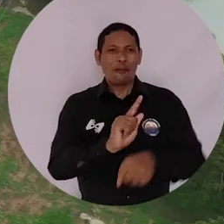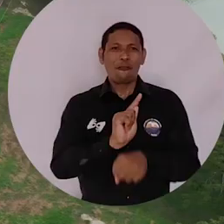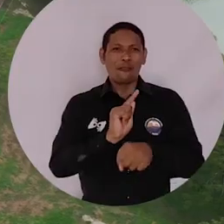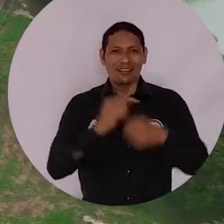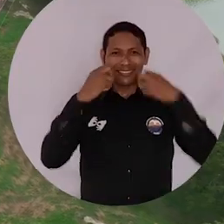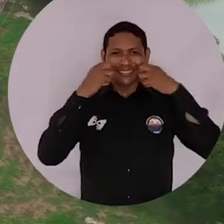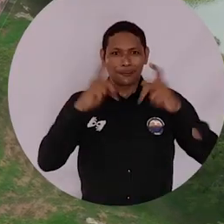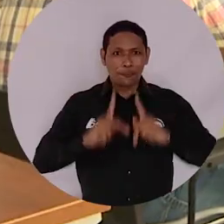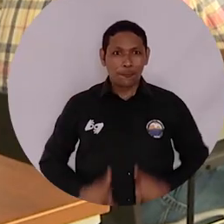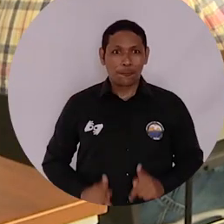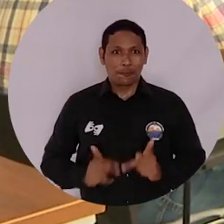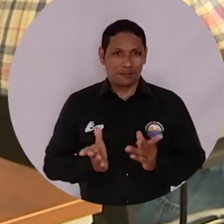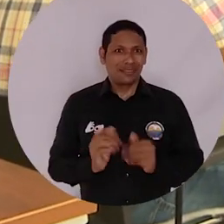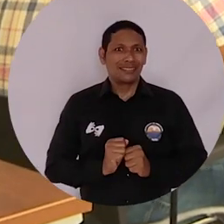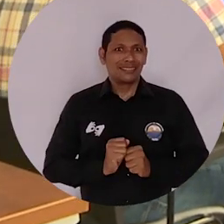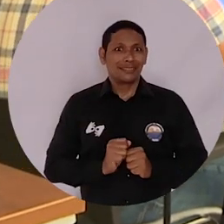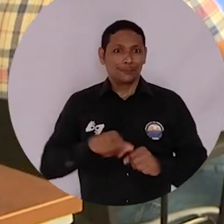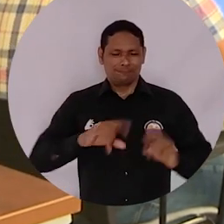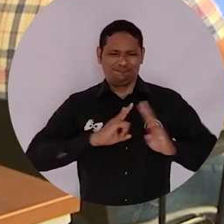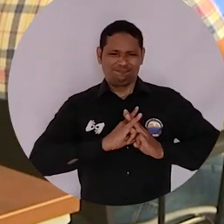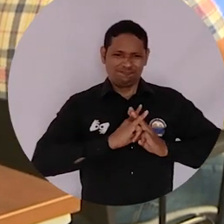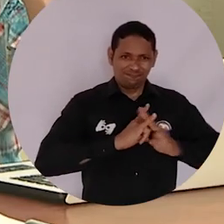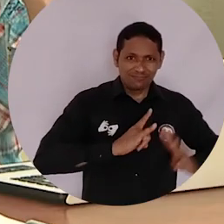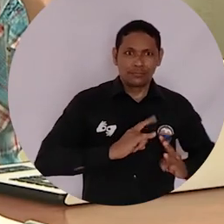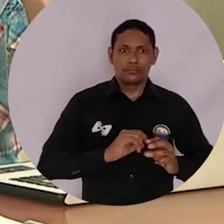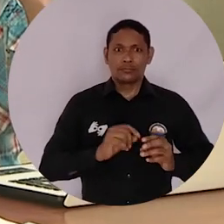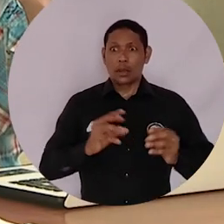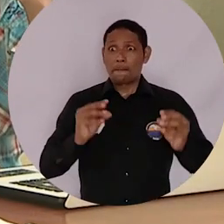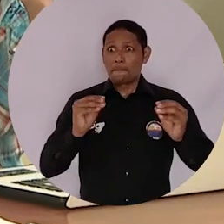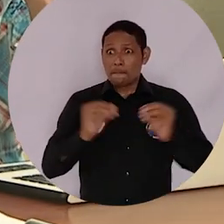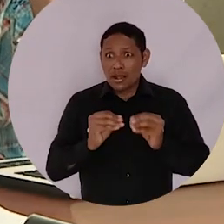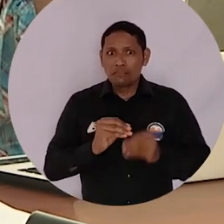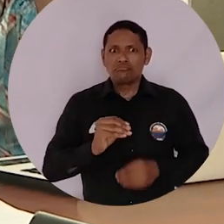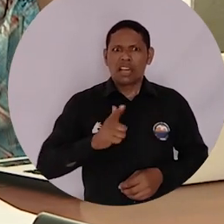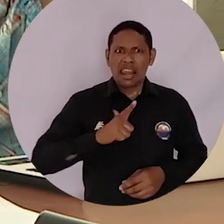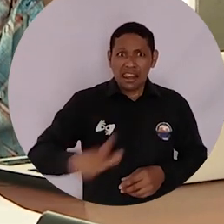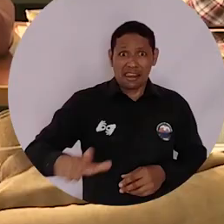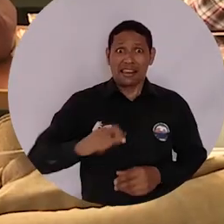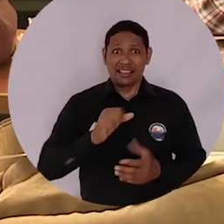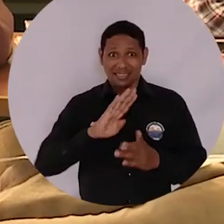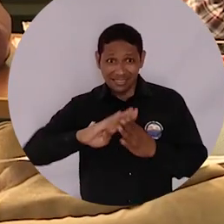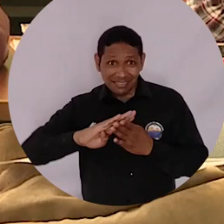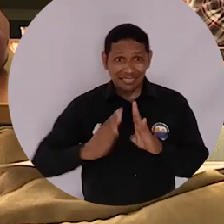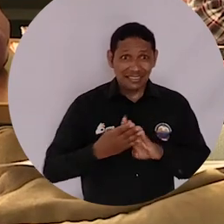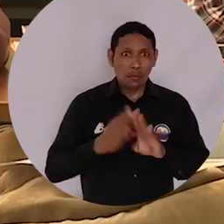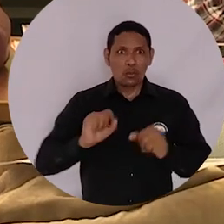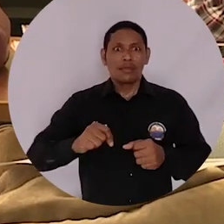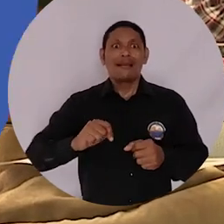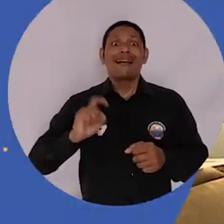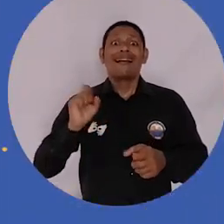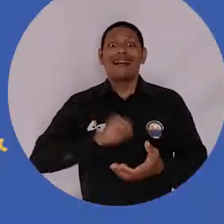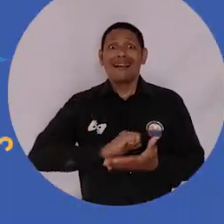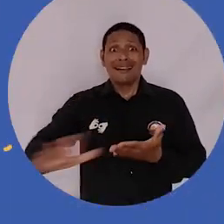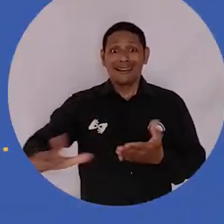Casa de Estudios Superiores y brindó la oportunidad de que líderes comunitarios accedieran de manera gratuita.